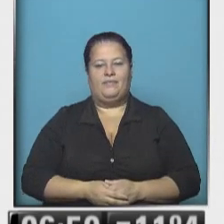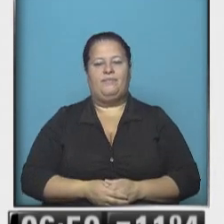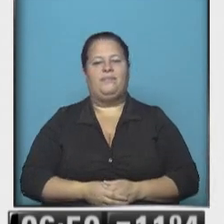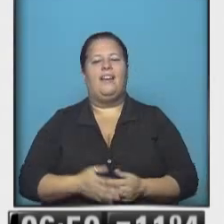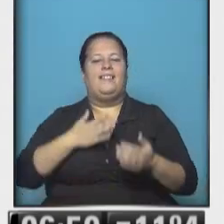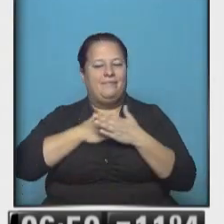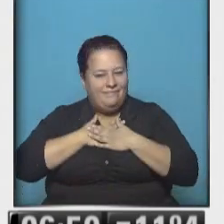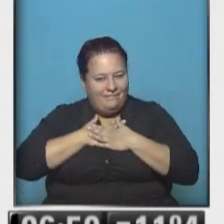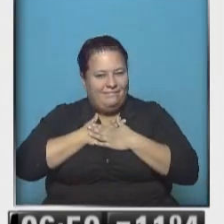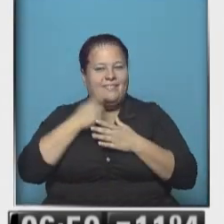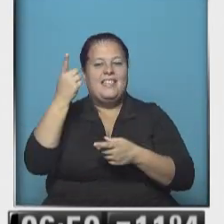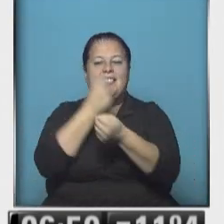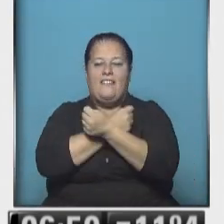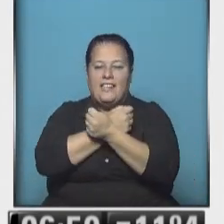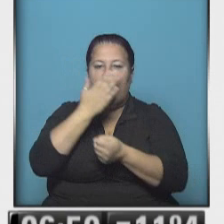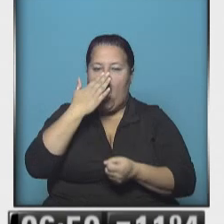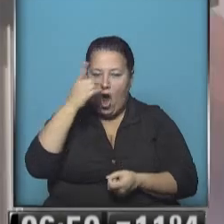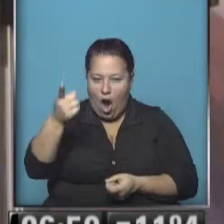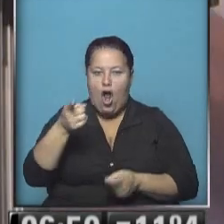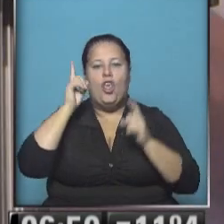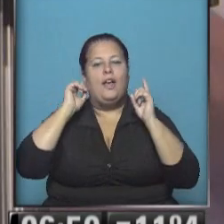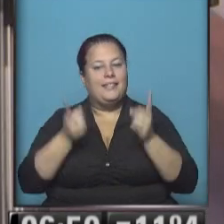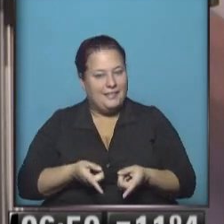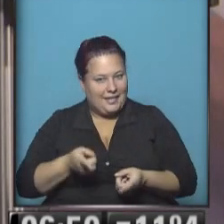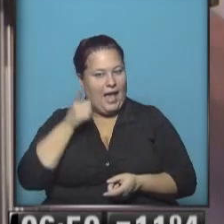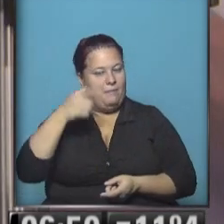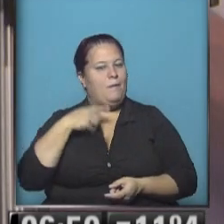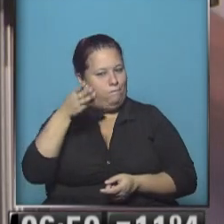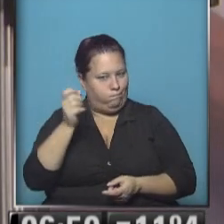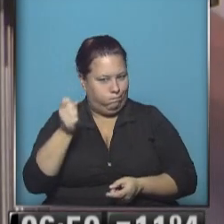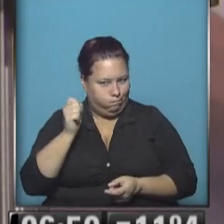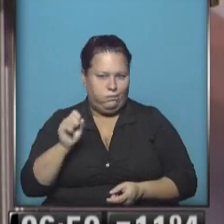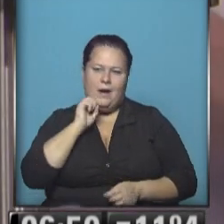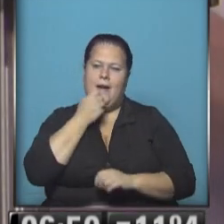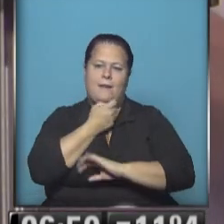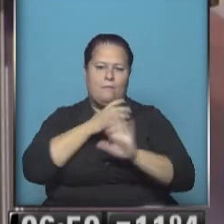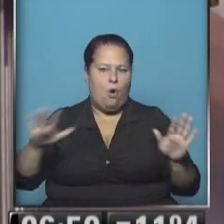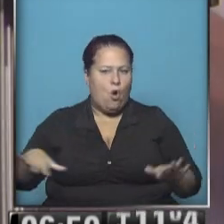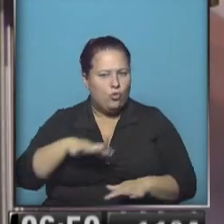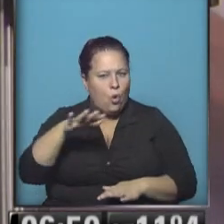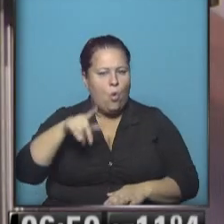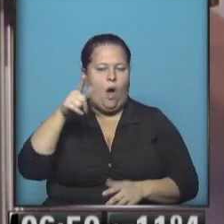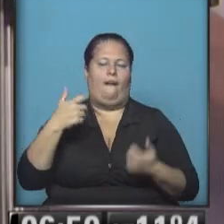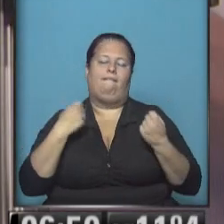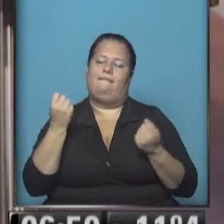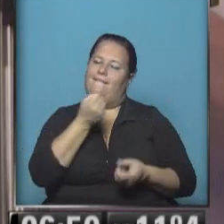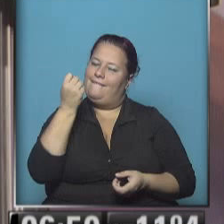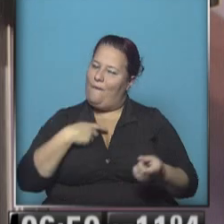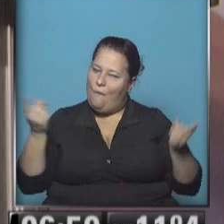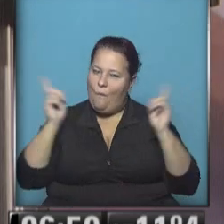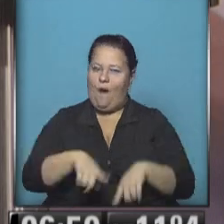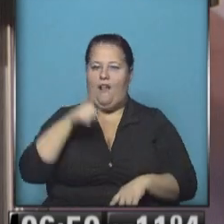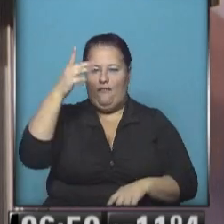Abby querida, San Francisco, Córdoba, también por allí anduve. ¡Qué lugares fantásticos, qué ganas de volver,